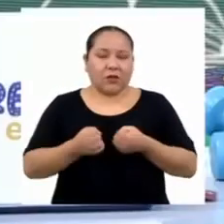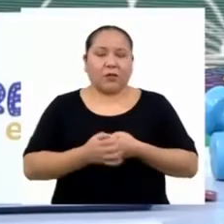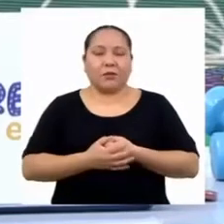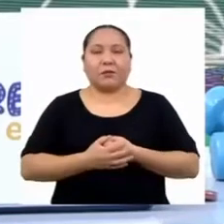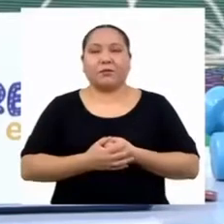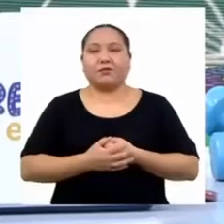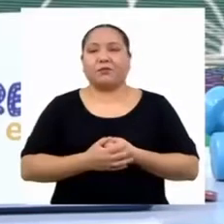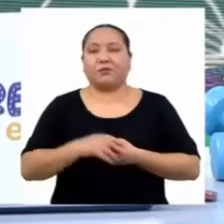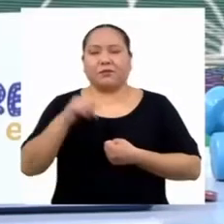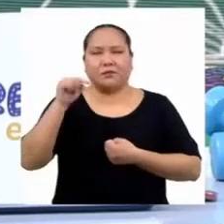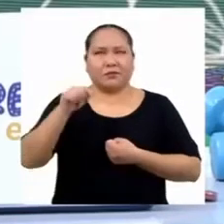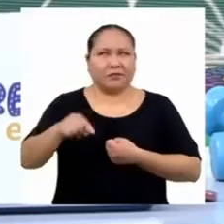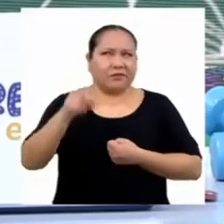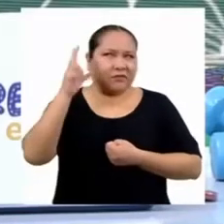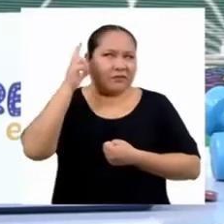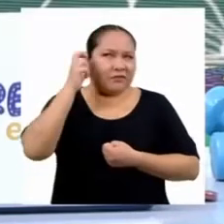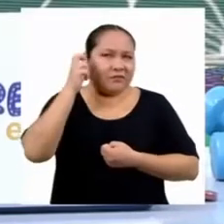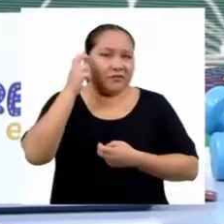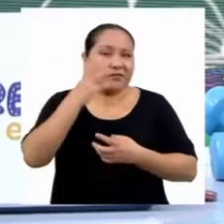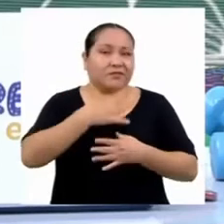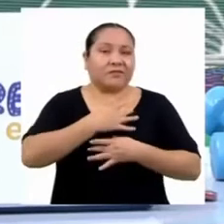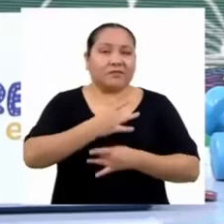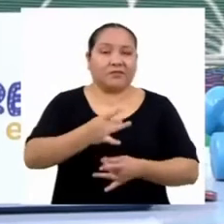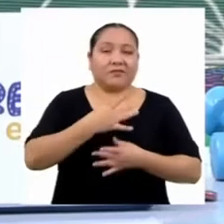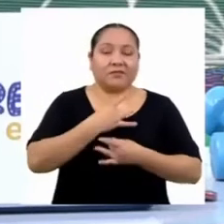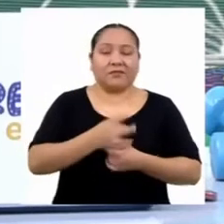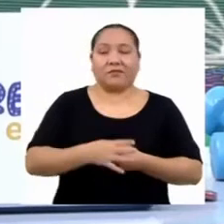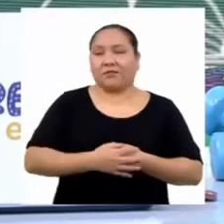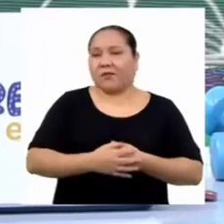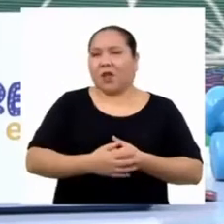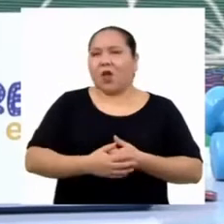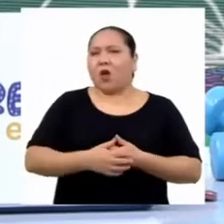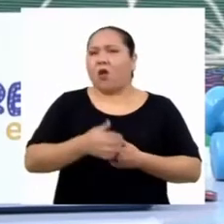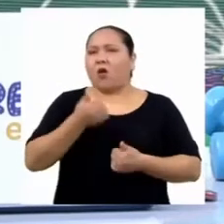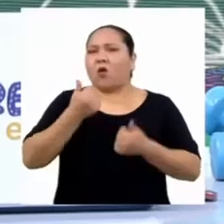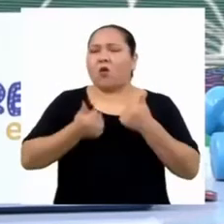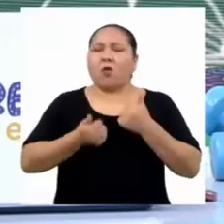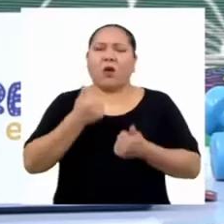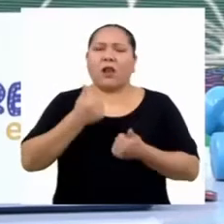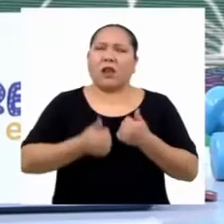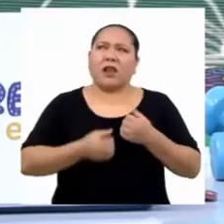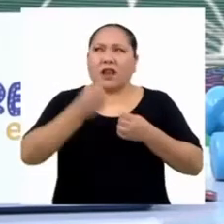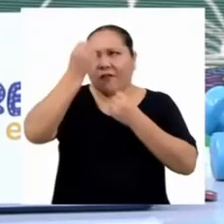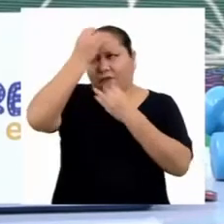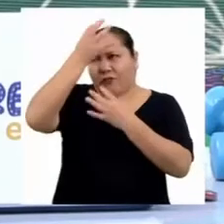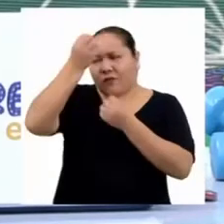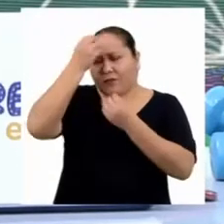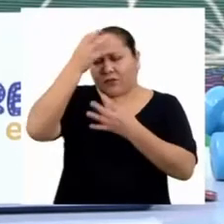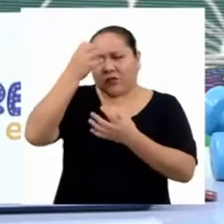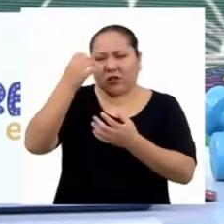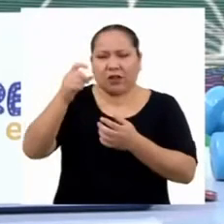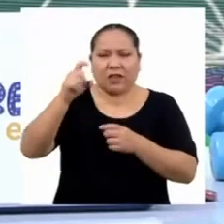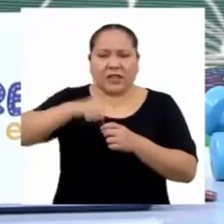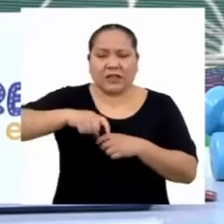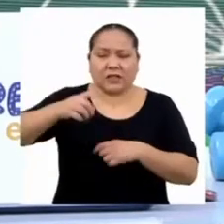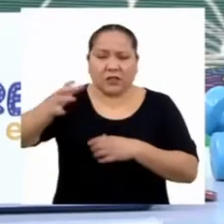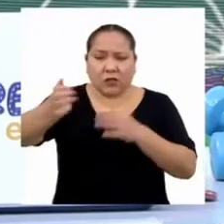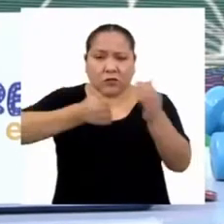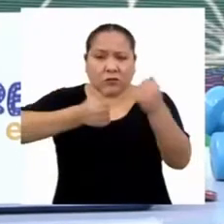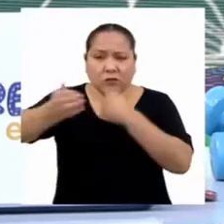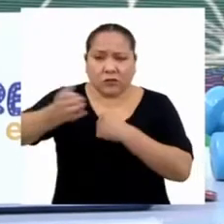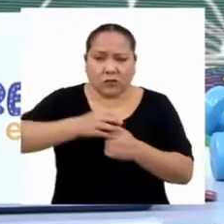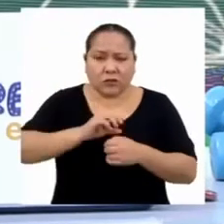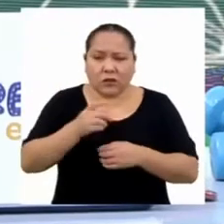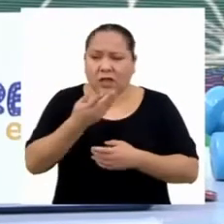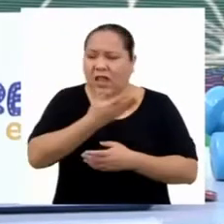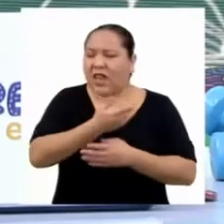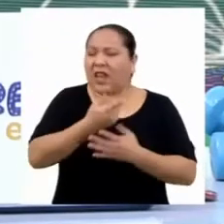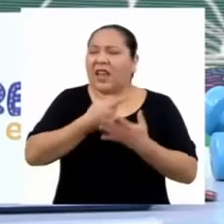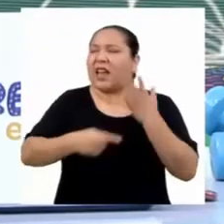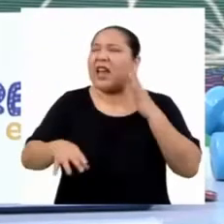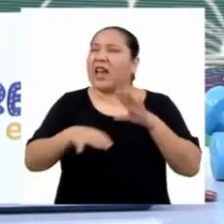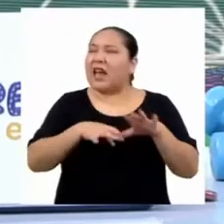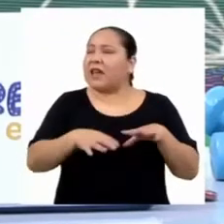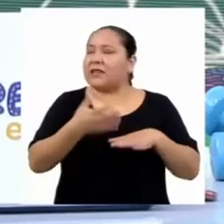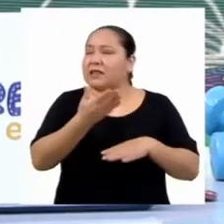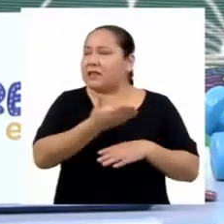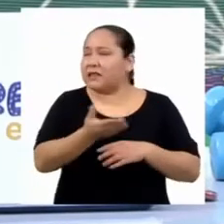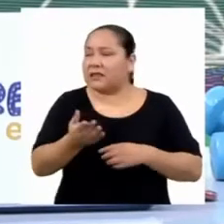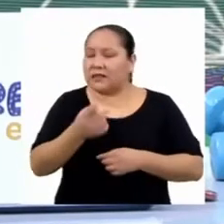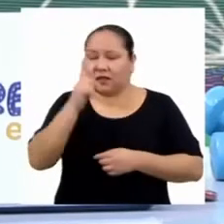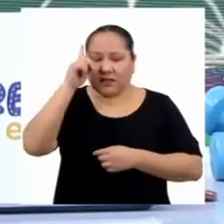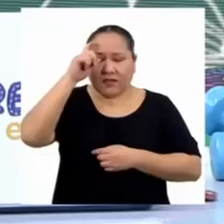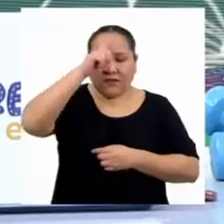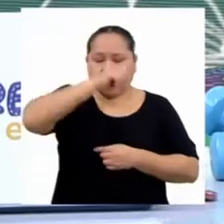Eso se oye muy interesante. ¿Qué tipo de datos necesitaremos recopilar sobre los hábitos que practican? ¿Crees que sea